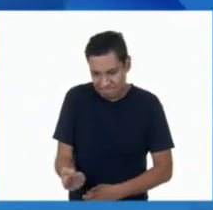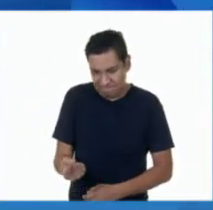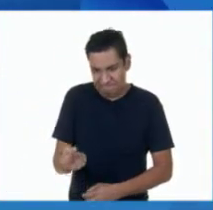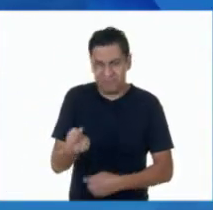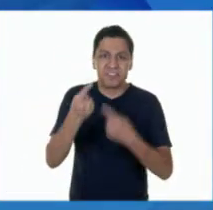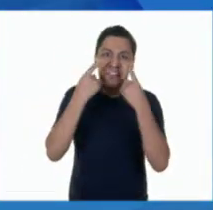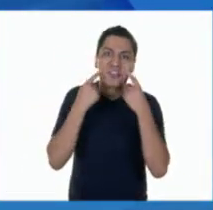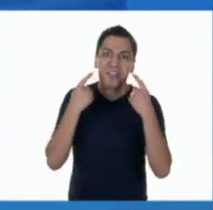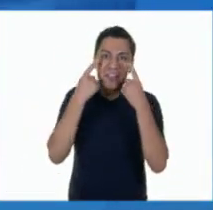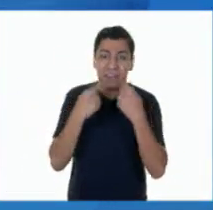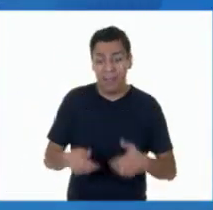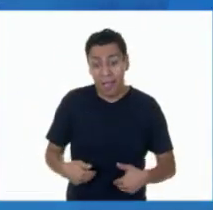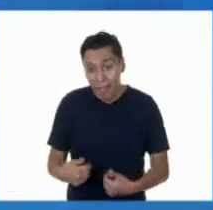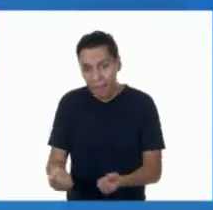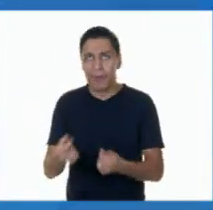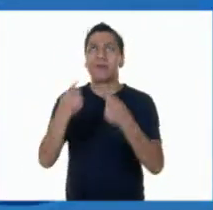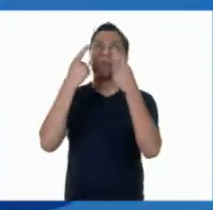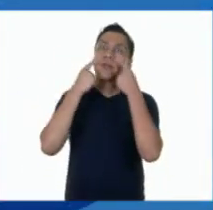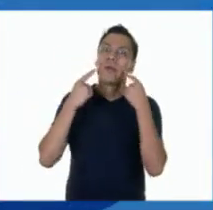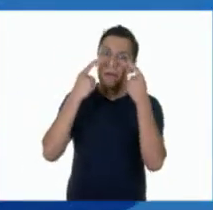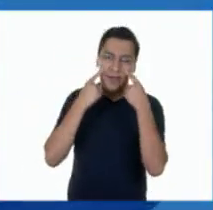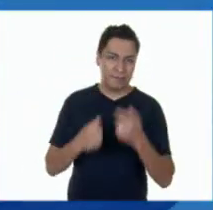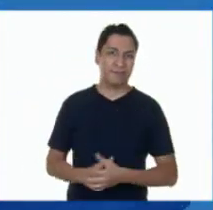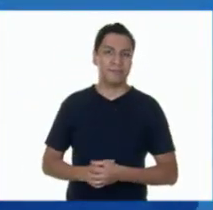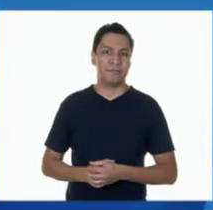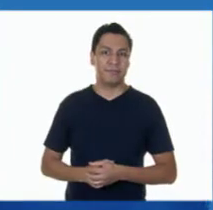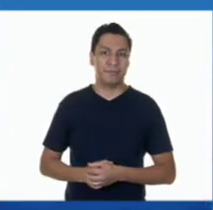hambre, lloraba.